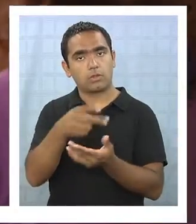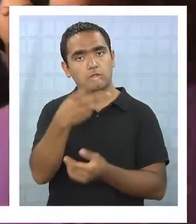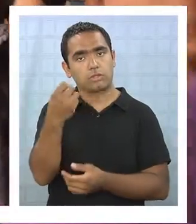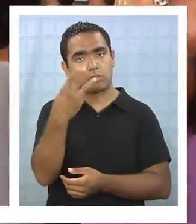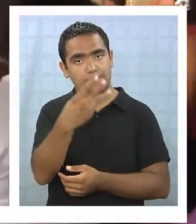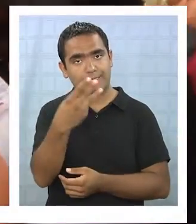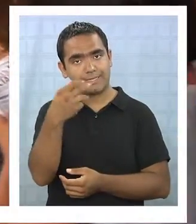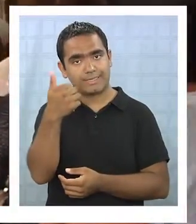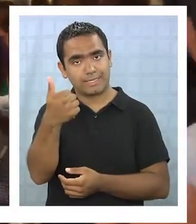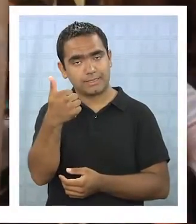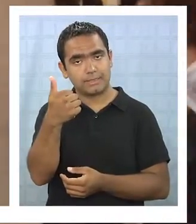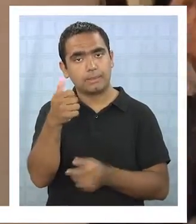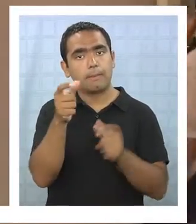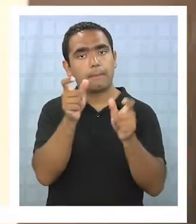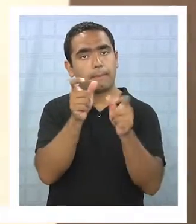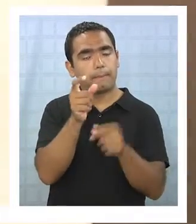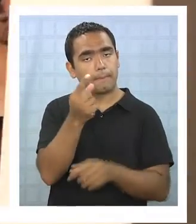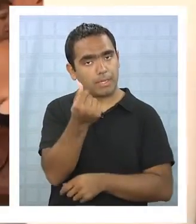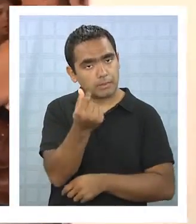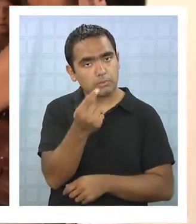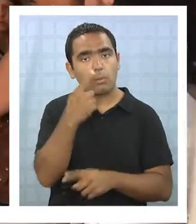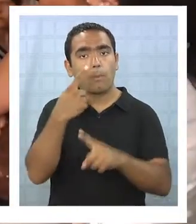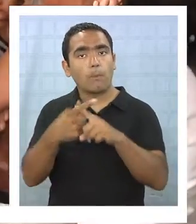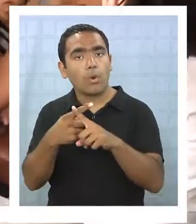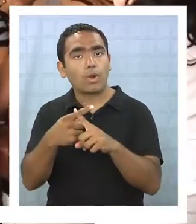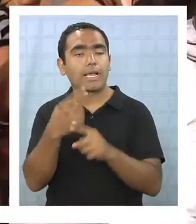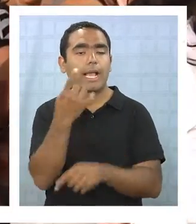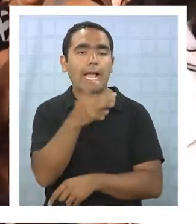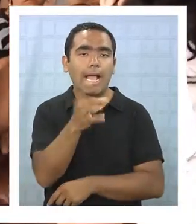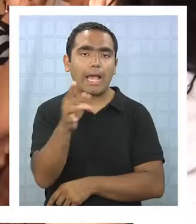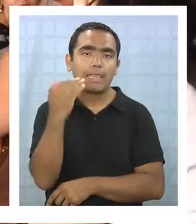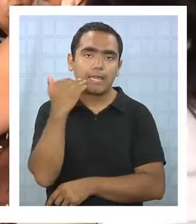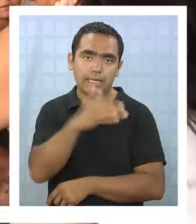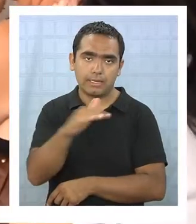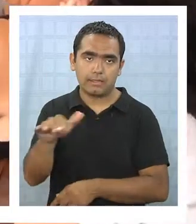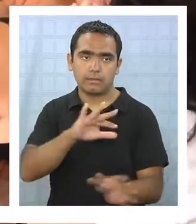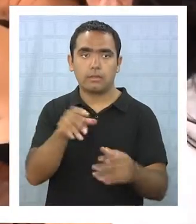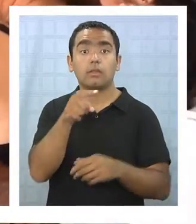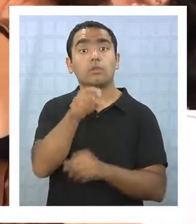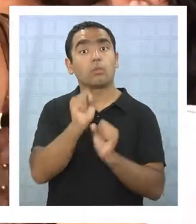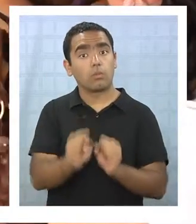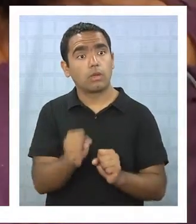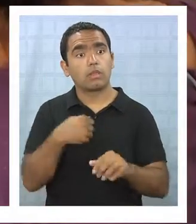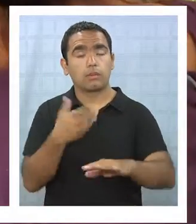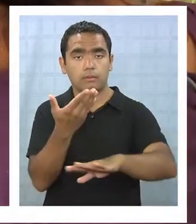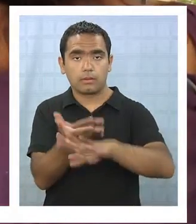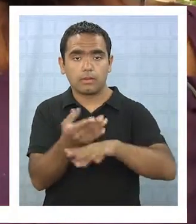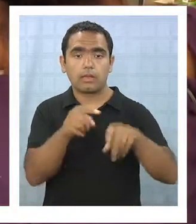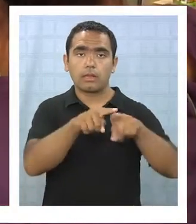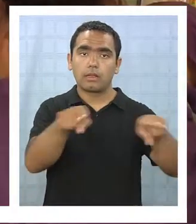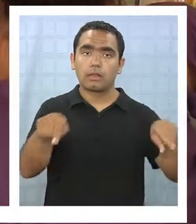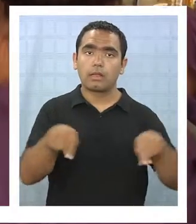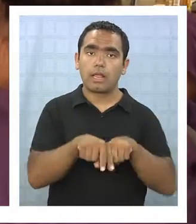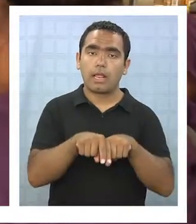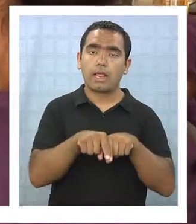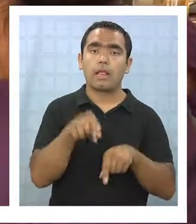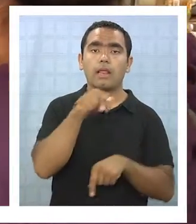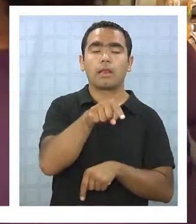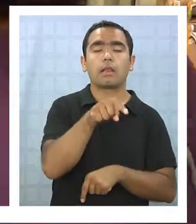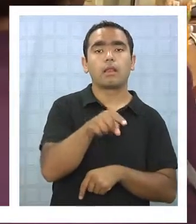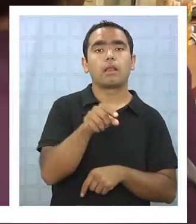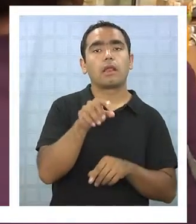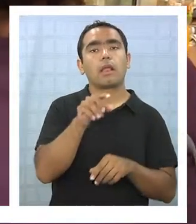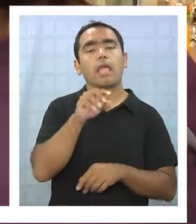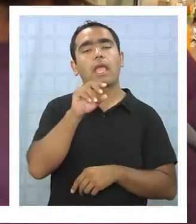Este aporte familiar permanente podrá ser cobrado por los beneficiarios en las sucursales de la caja de compensación Los Héroes